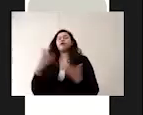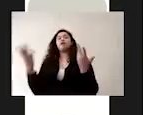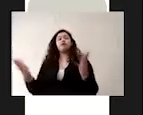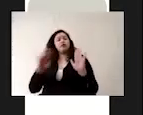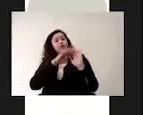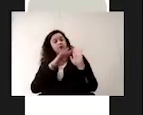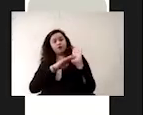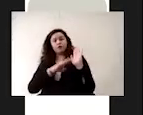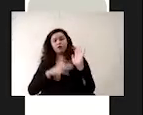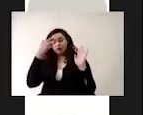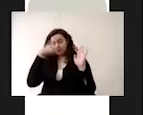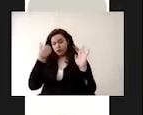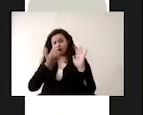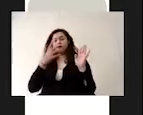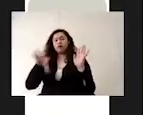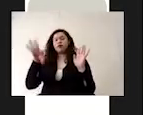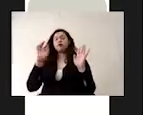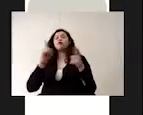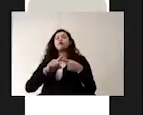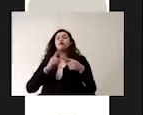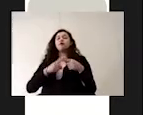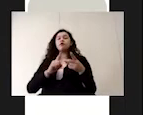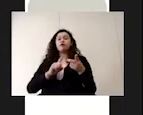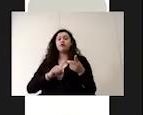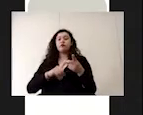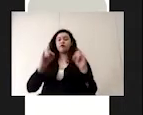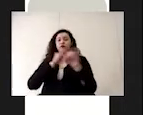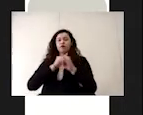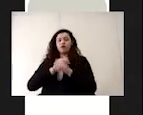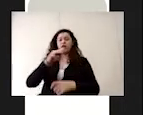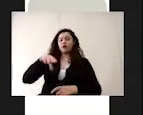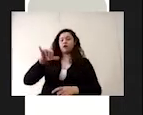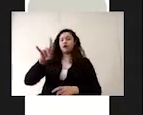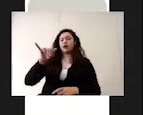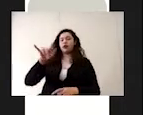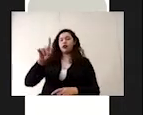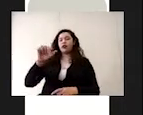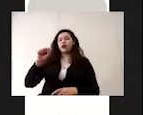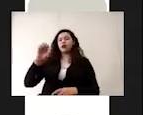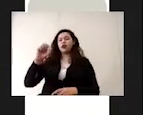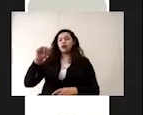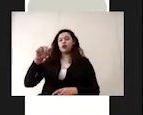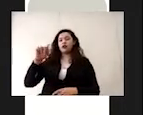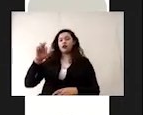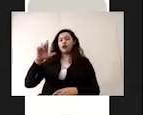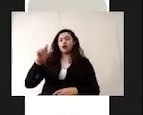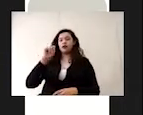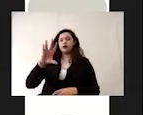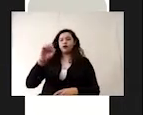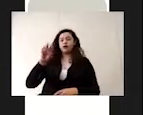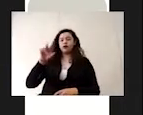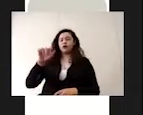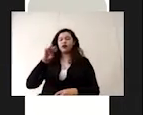los pueden encontrar en la página de internet medidassanitarias.covid19.cdmx